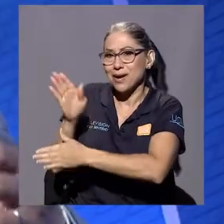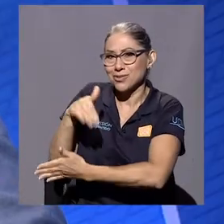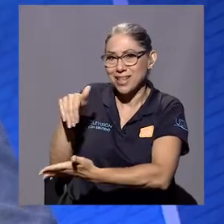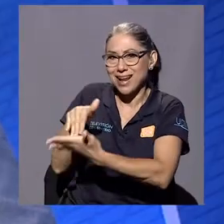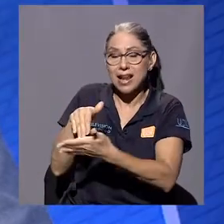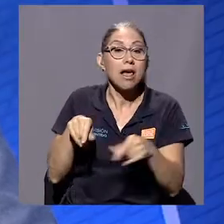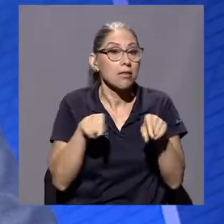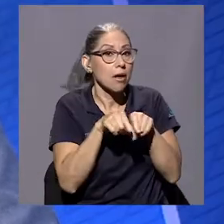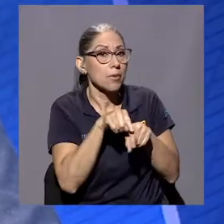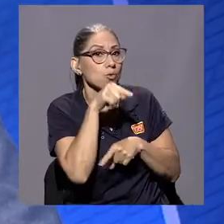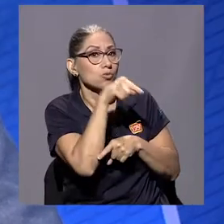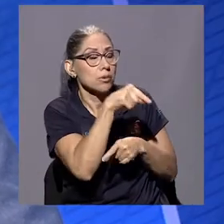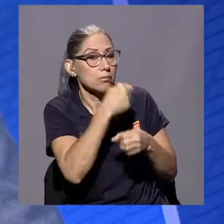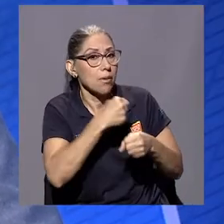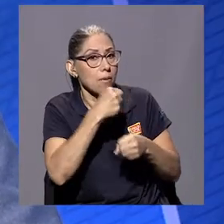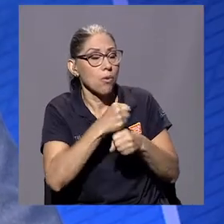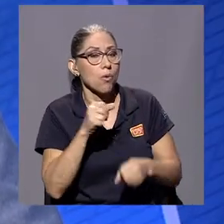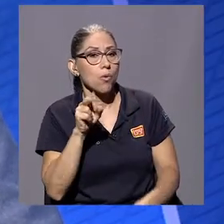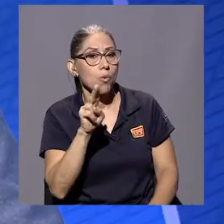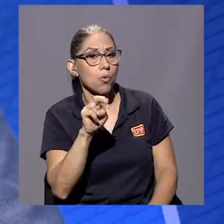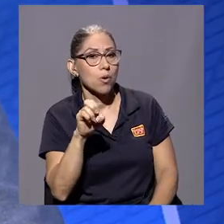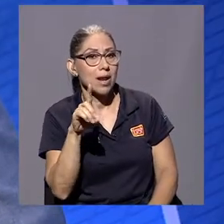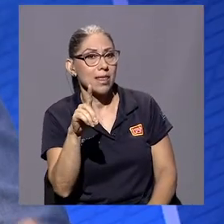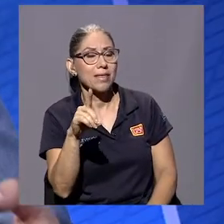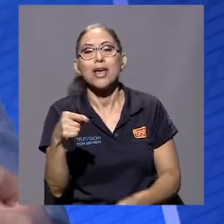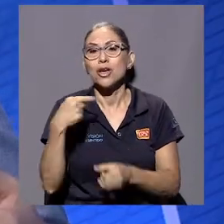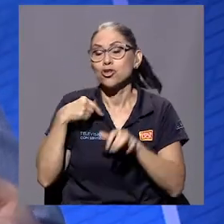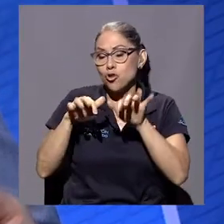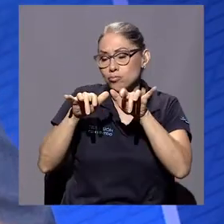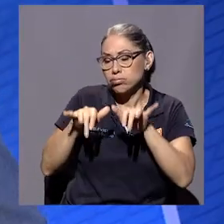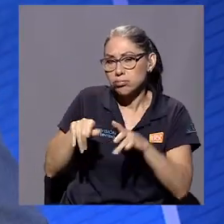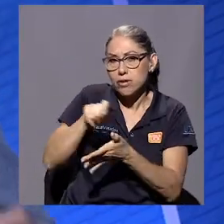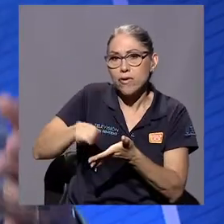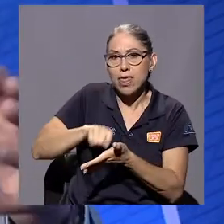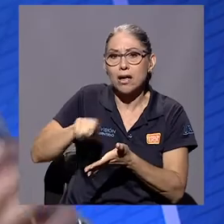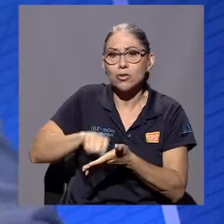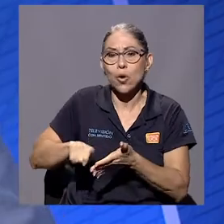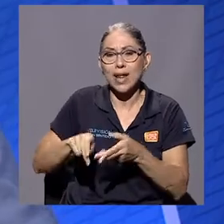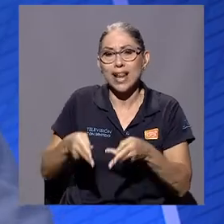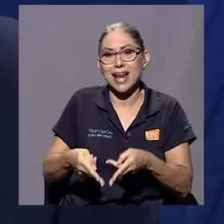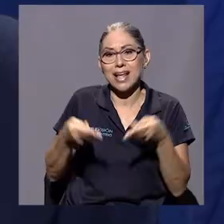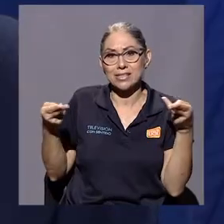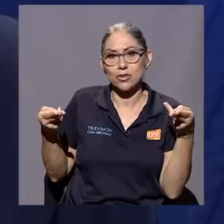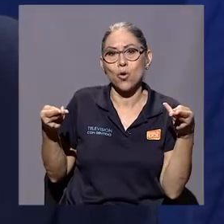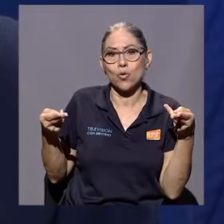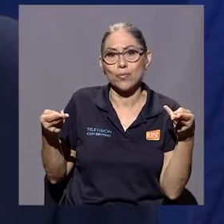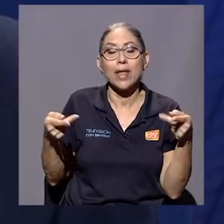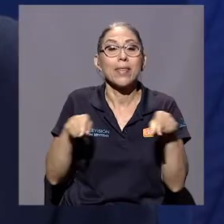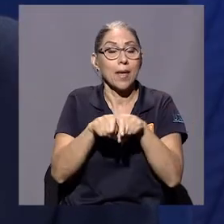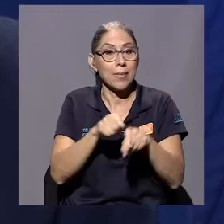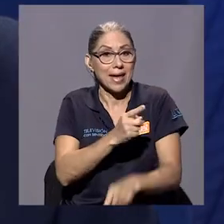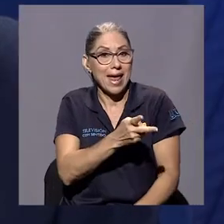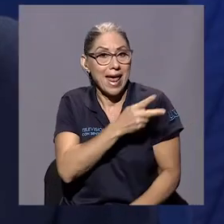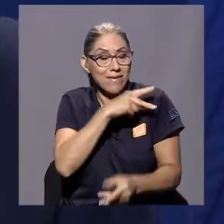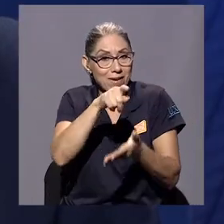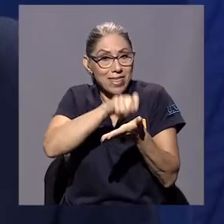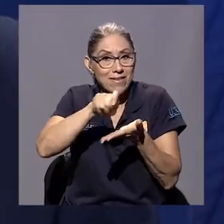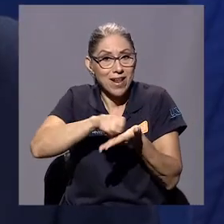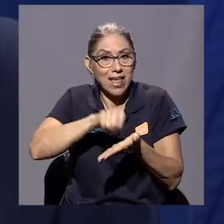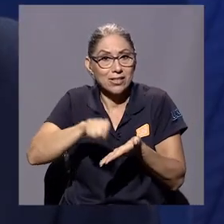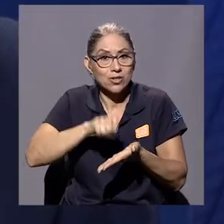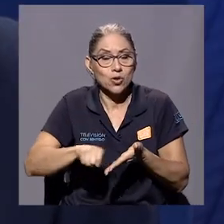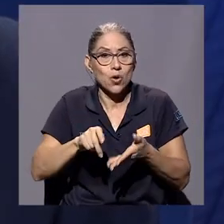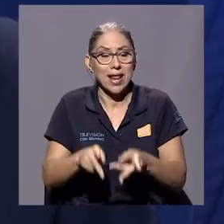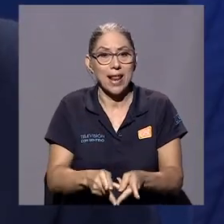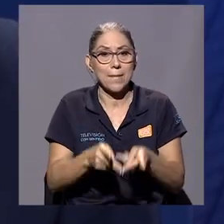estuvo también por supuesto en la UNED. Fui redactor en la Nación. Fui redactor en la Nación también. Jefe de reacción en la